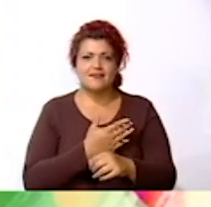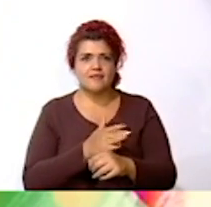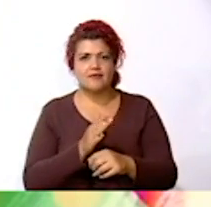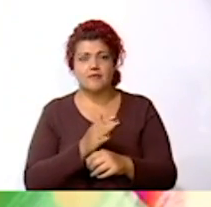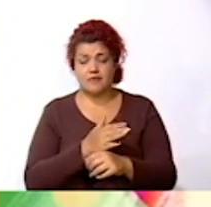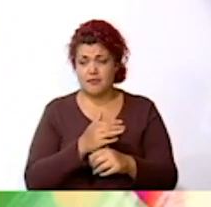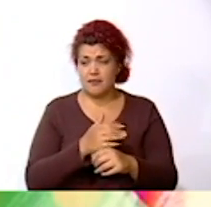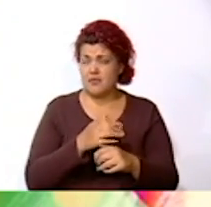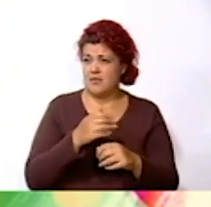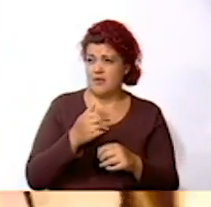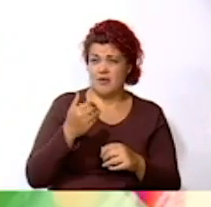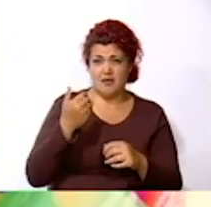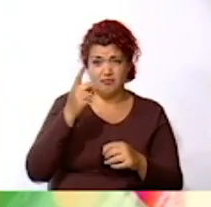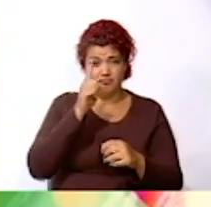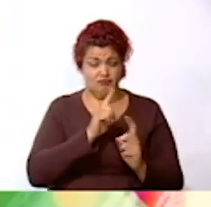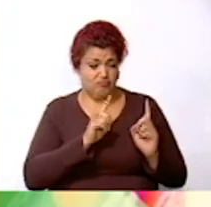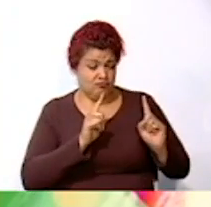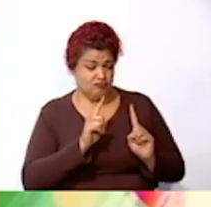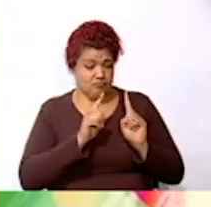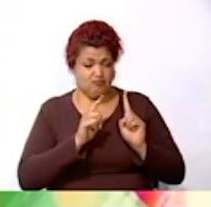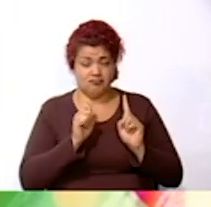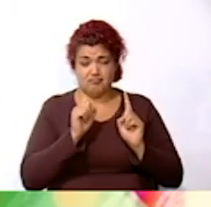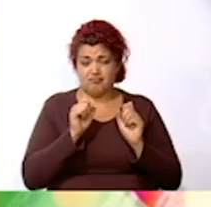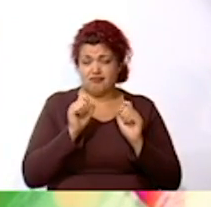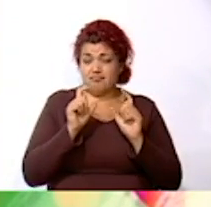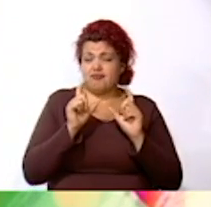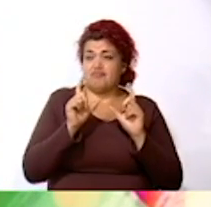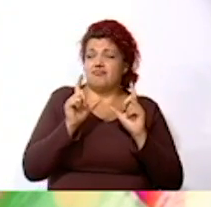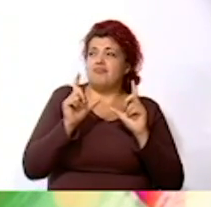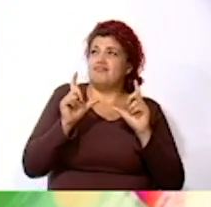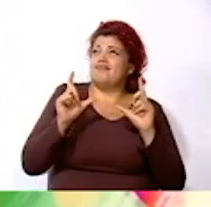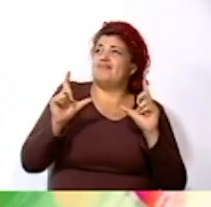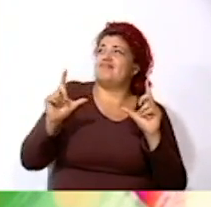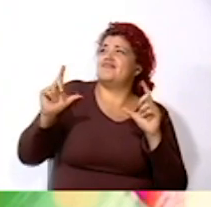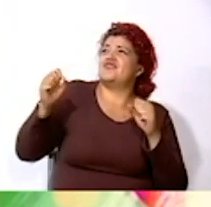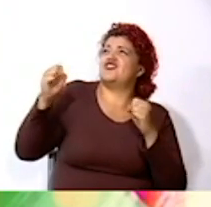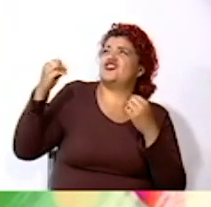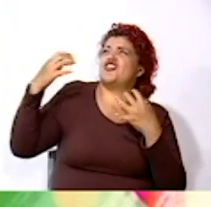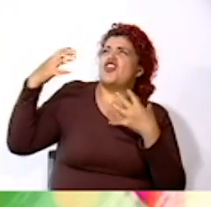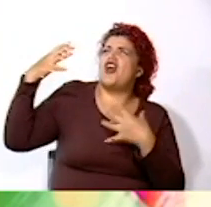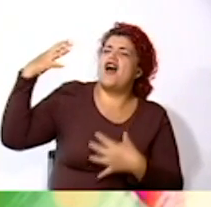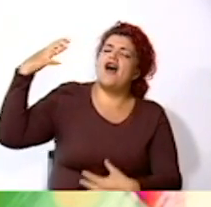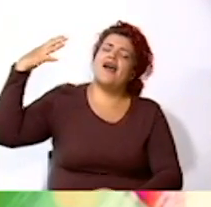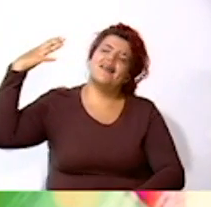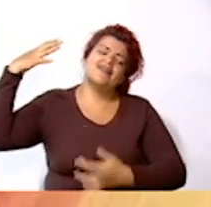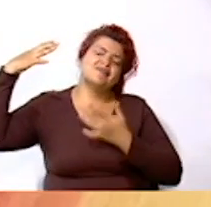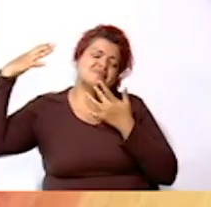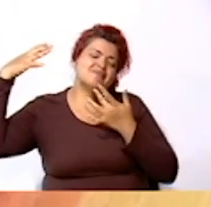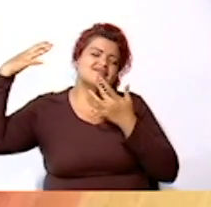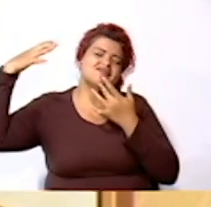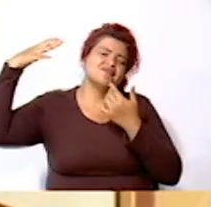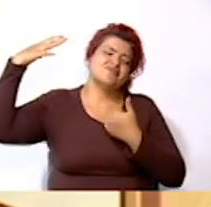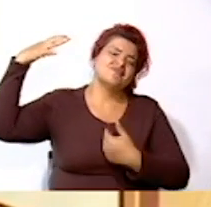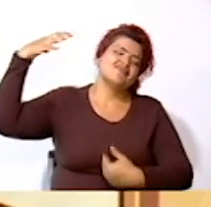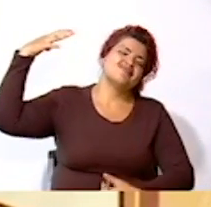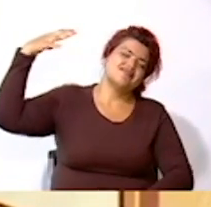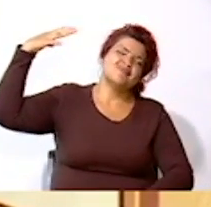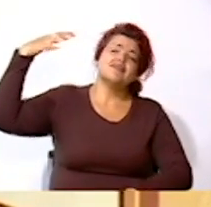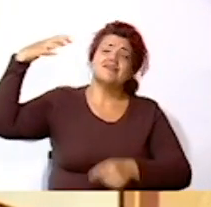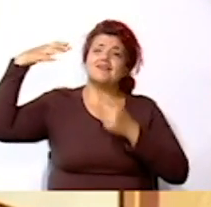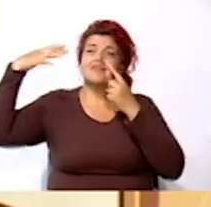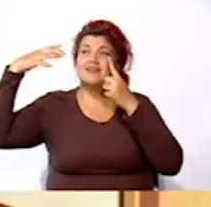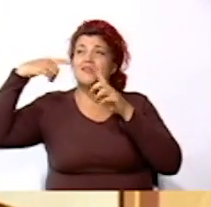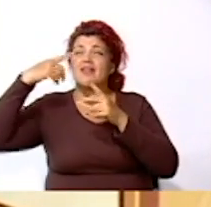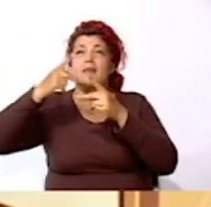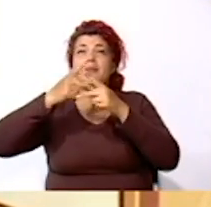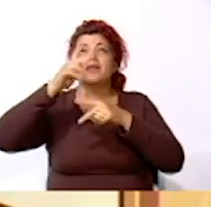Lucas se levanta en la mañana a tomar un baño de sol Y cuando se asoma por la